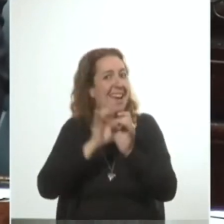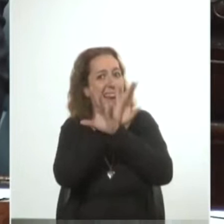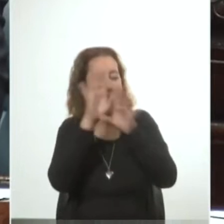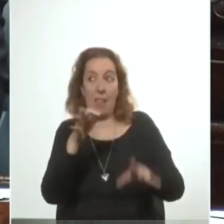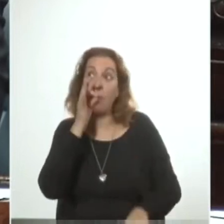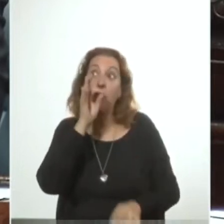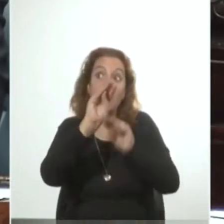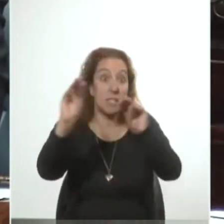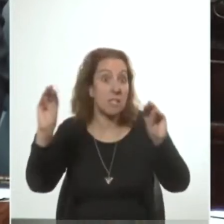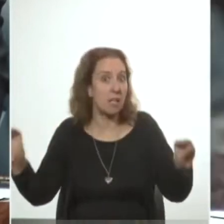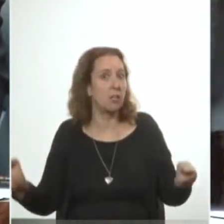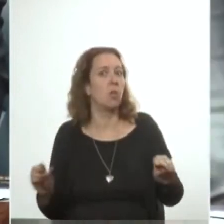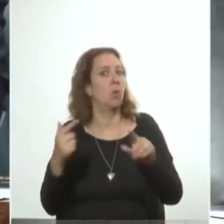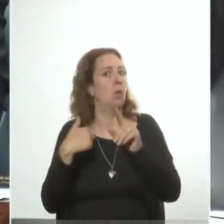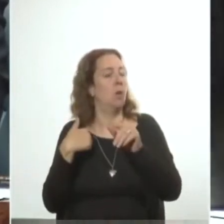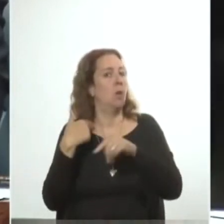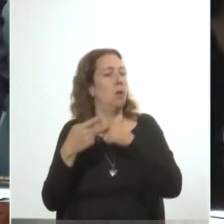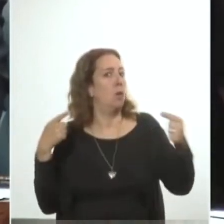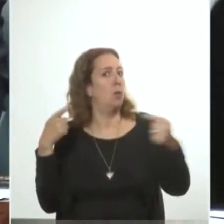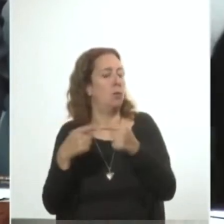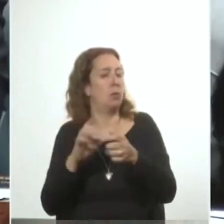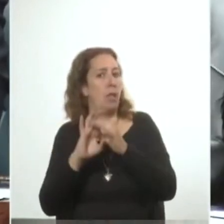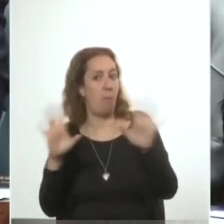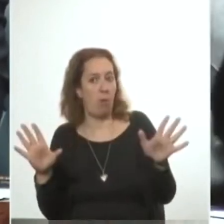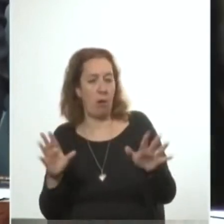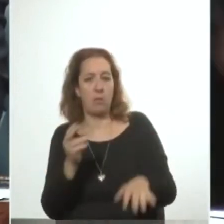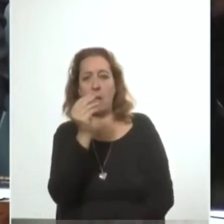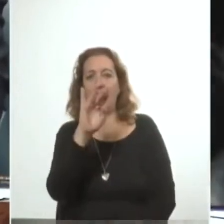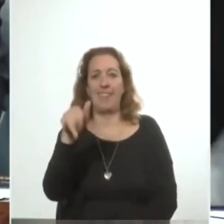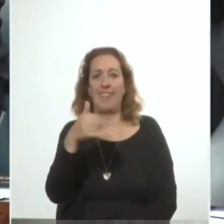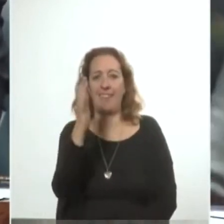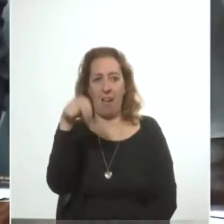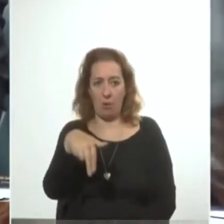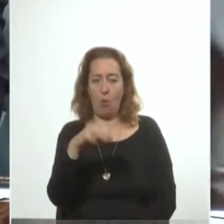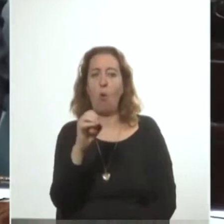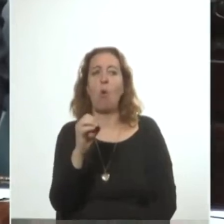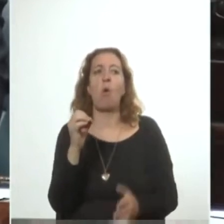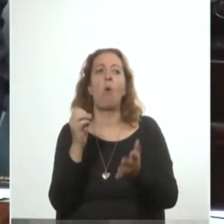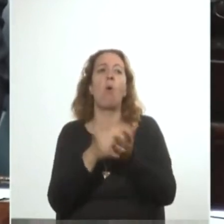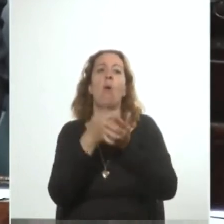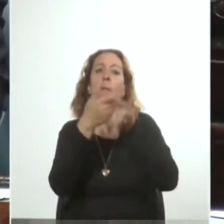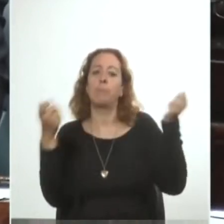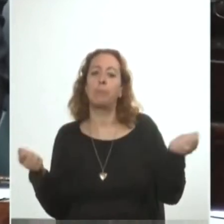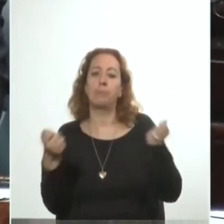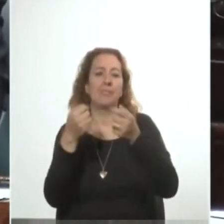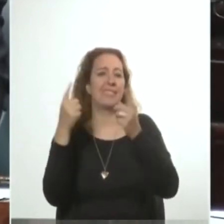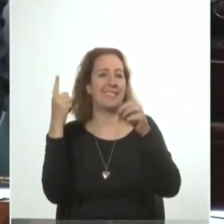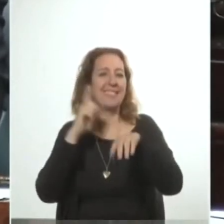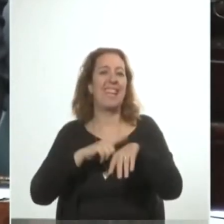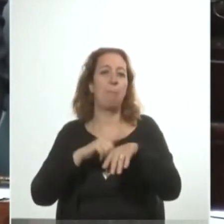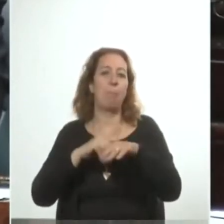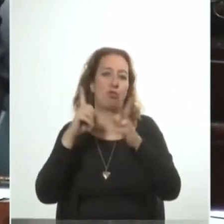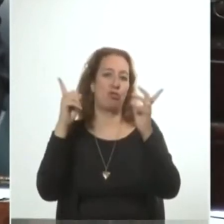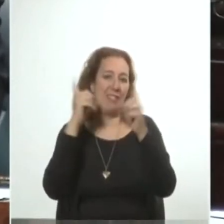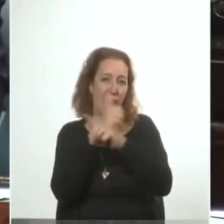cívico-militar contra la democracia, Quijano en marcha con su señero editorial Tiempos Difíciles, y Wilson, que en la